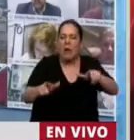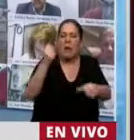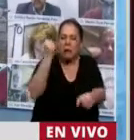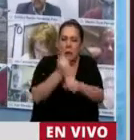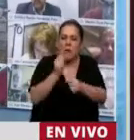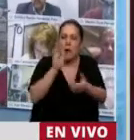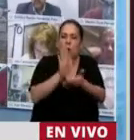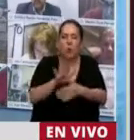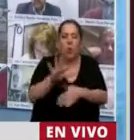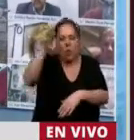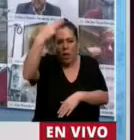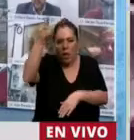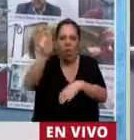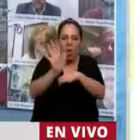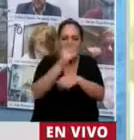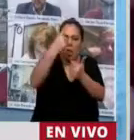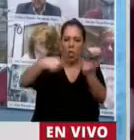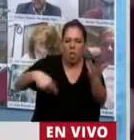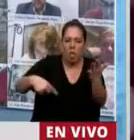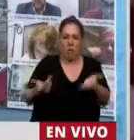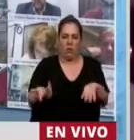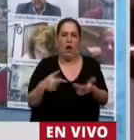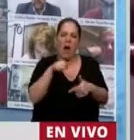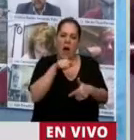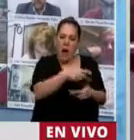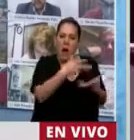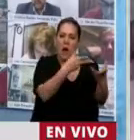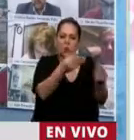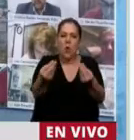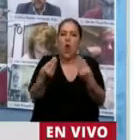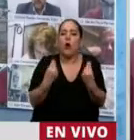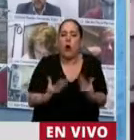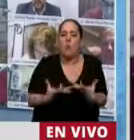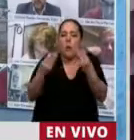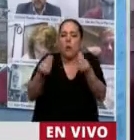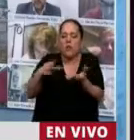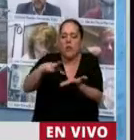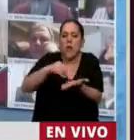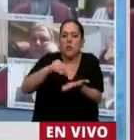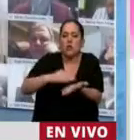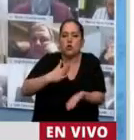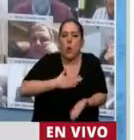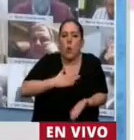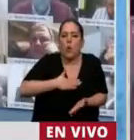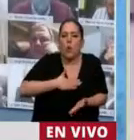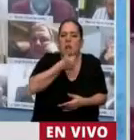provincia, de la ciudad de Buenos Aires, de lo que es Capital Federal,